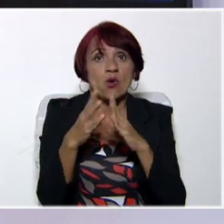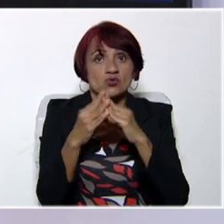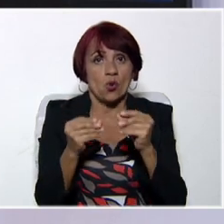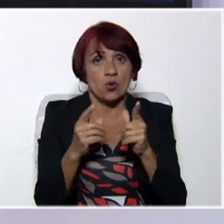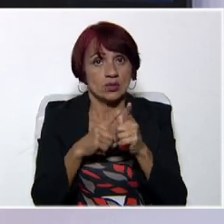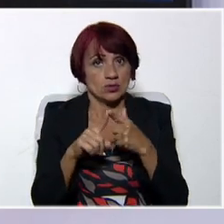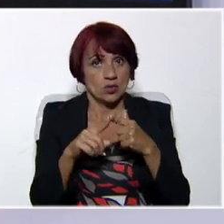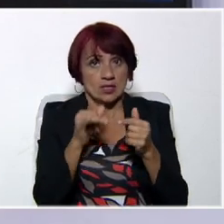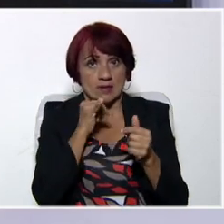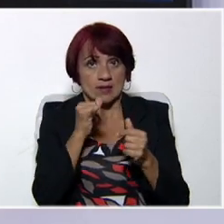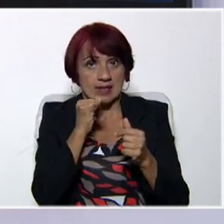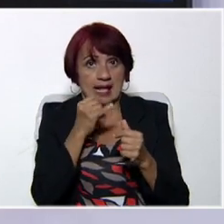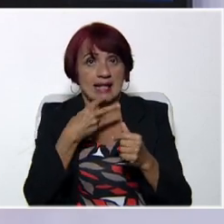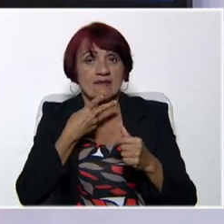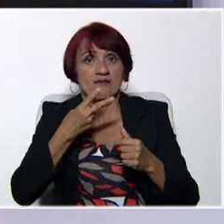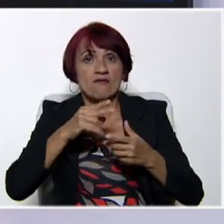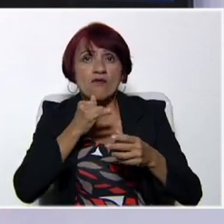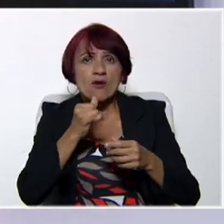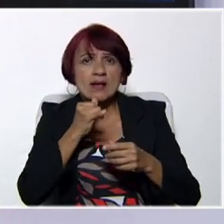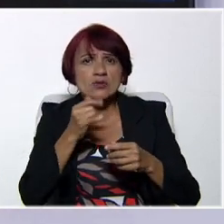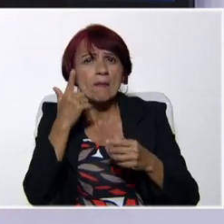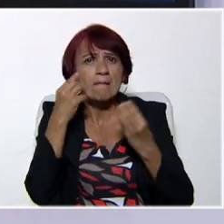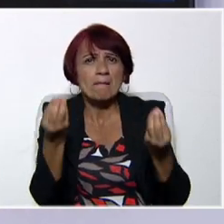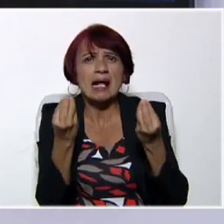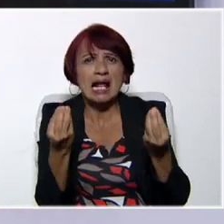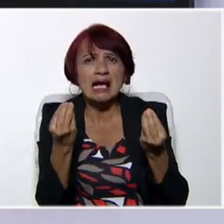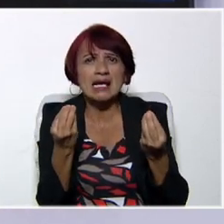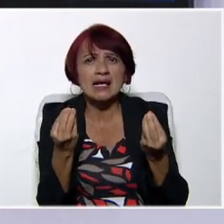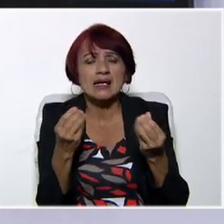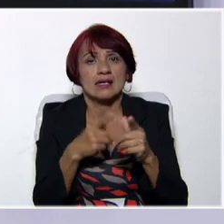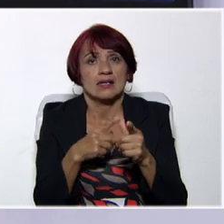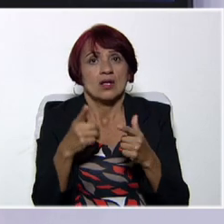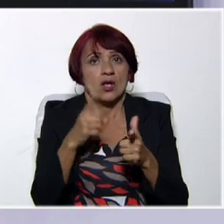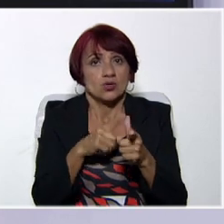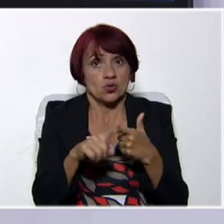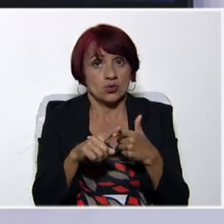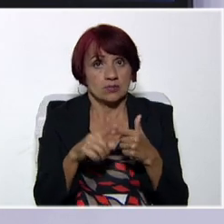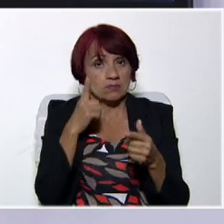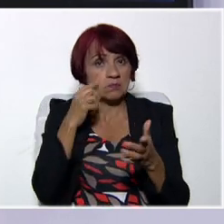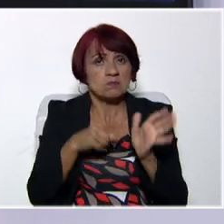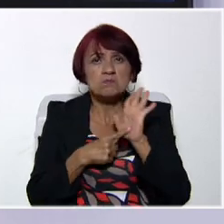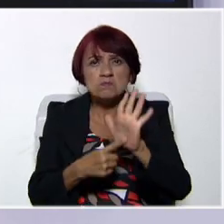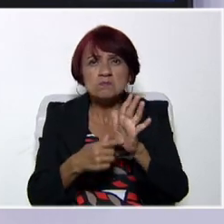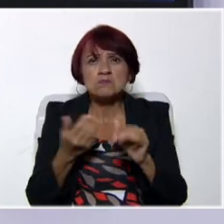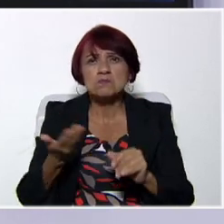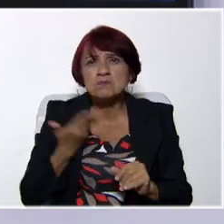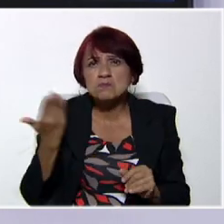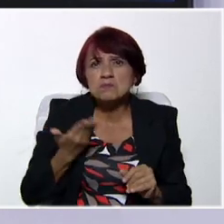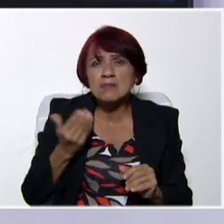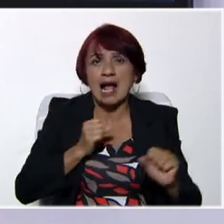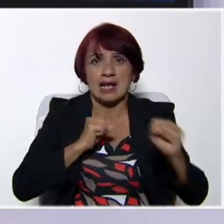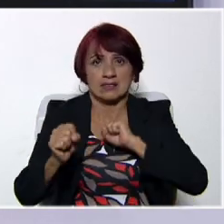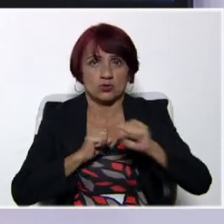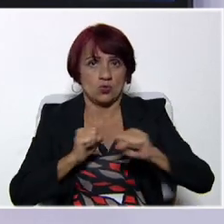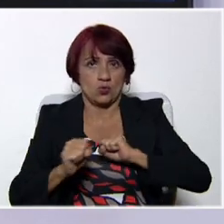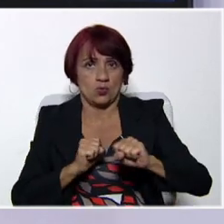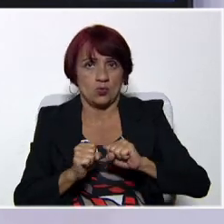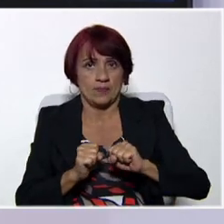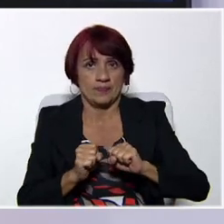mailed this letter yesterday. Nos preguntarán para qué sirve. Voz pasiva nos sirve para hacer referencia, darle importancia a la acción.